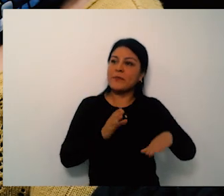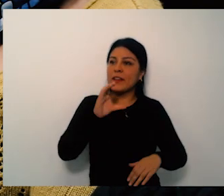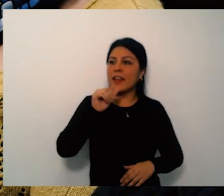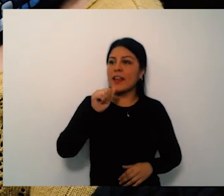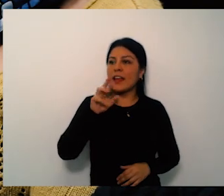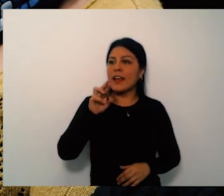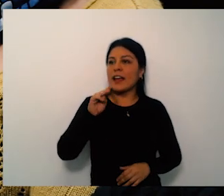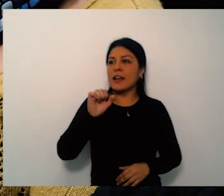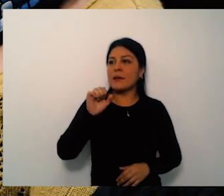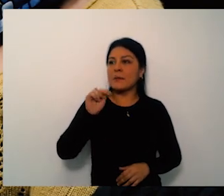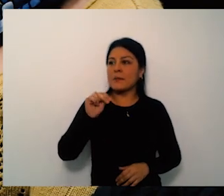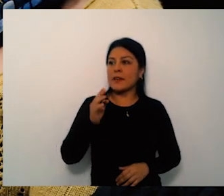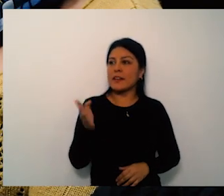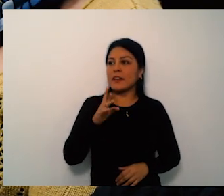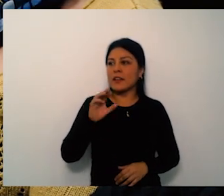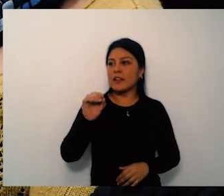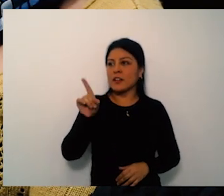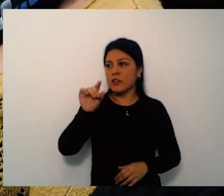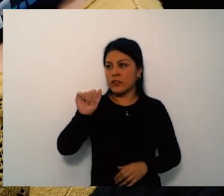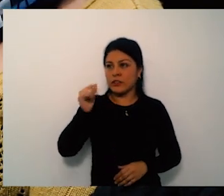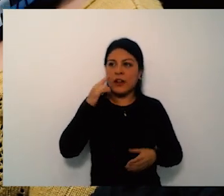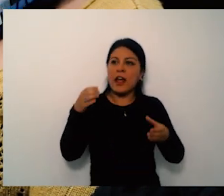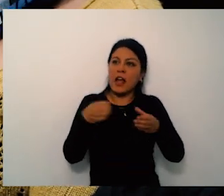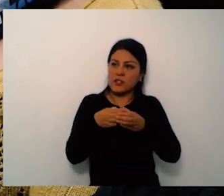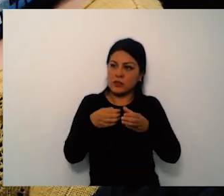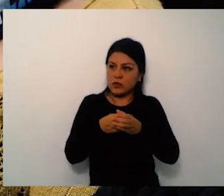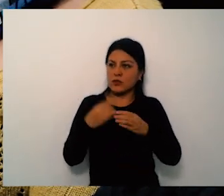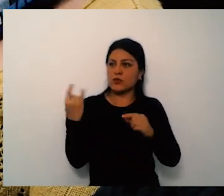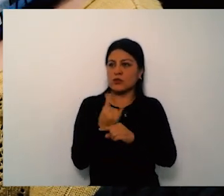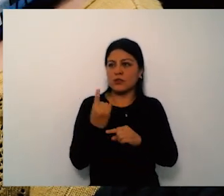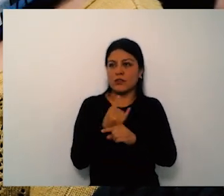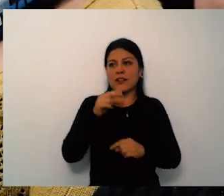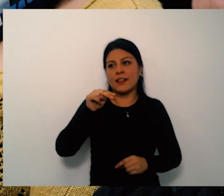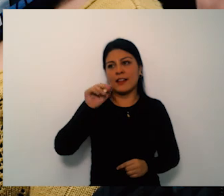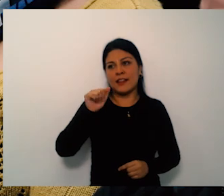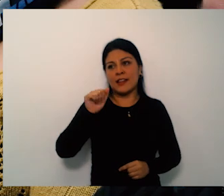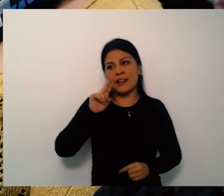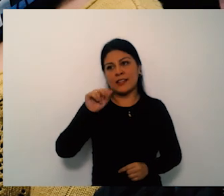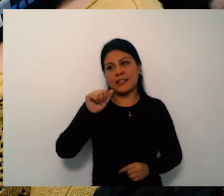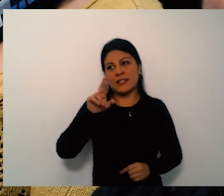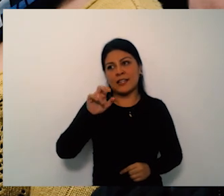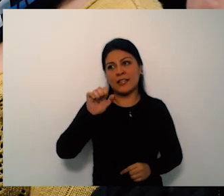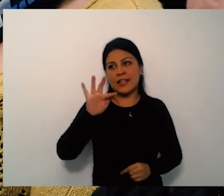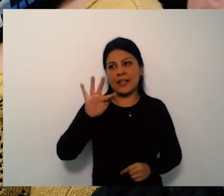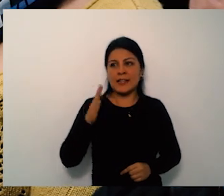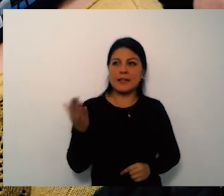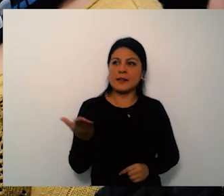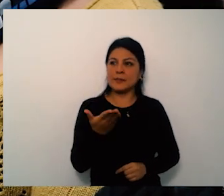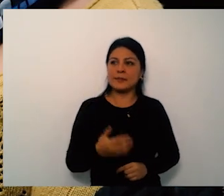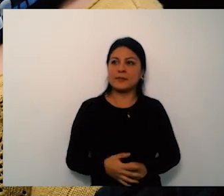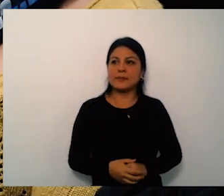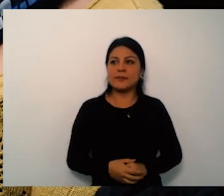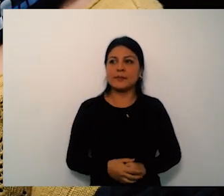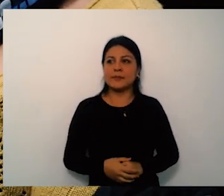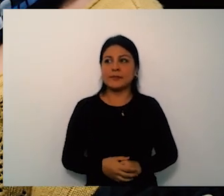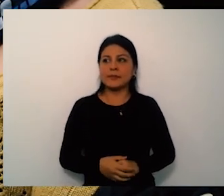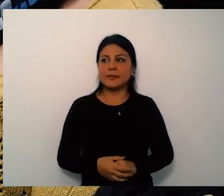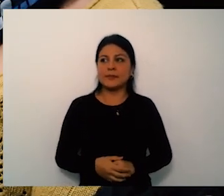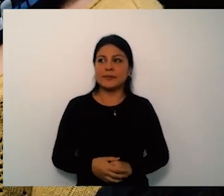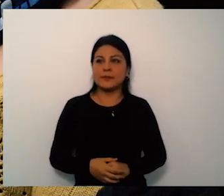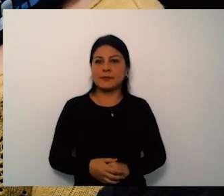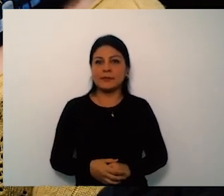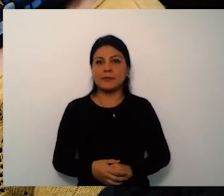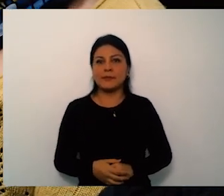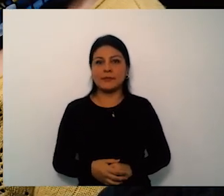arrancamos de acuerdo a las necesidades que tiene la comunidad con unas jornadas de especialidades básicas allá